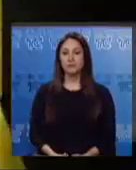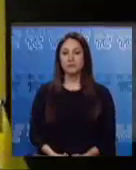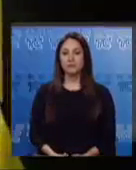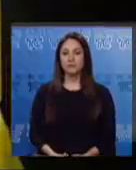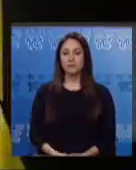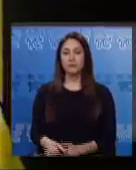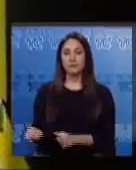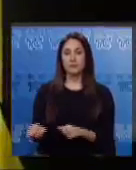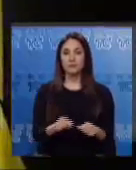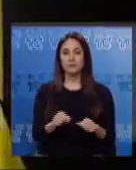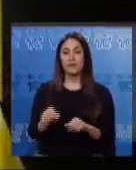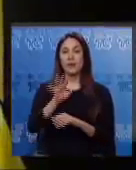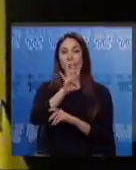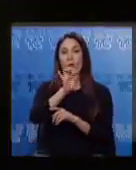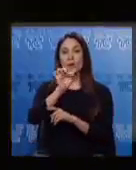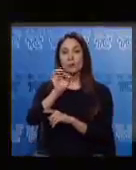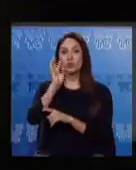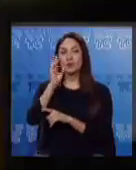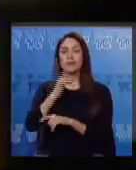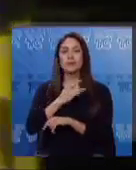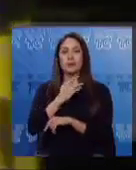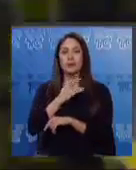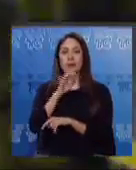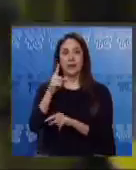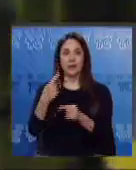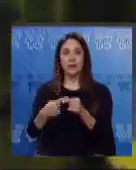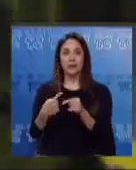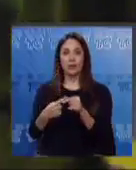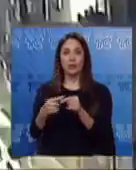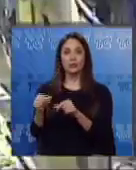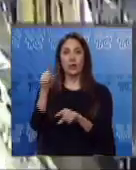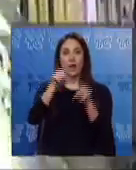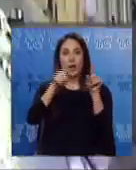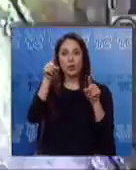El sismo de 4.6 grados de magnitud afectó a varias estructuras.